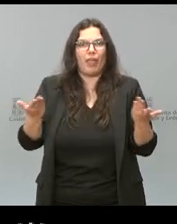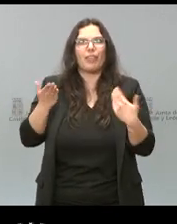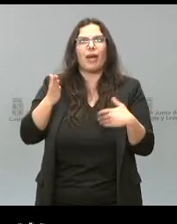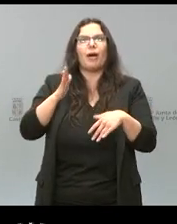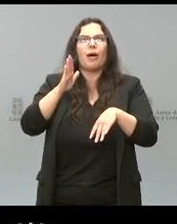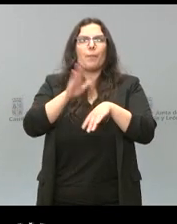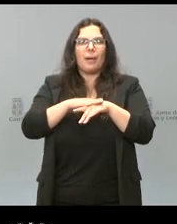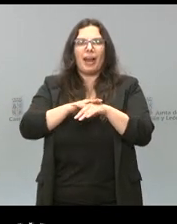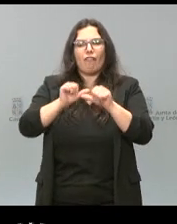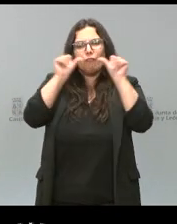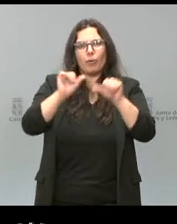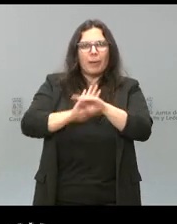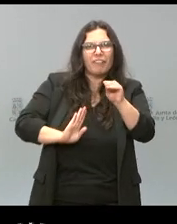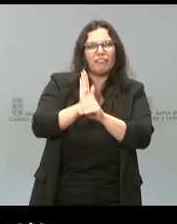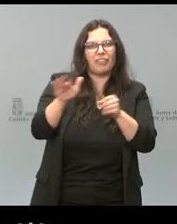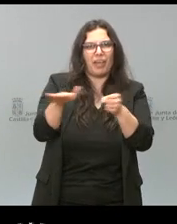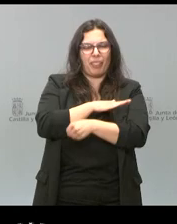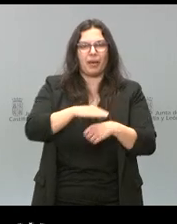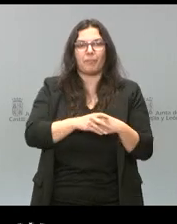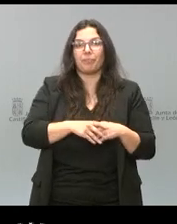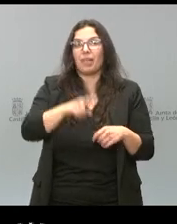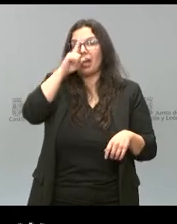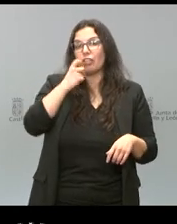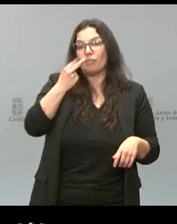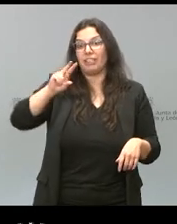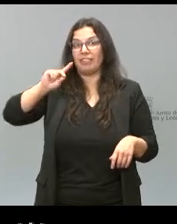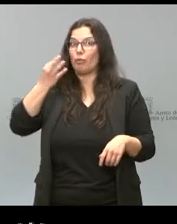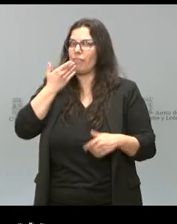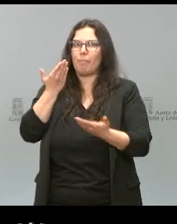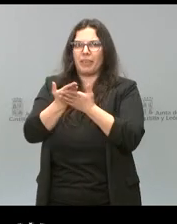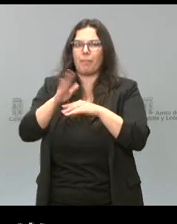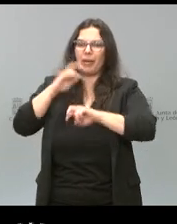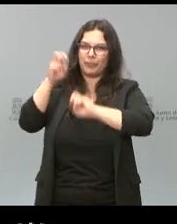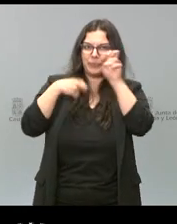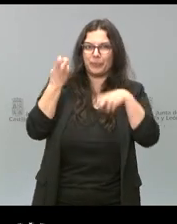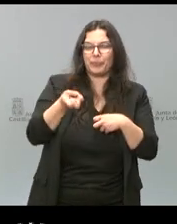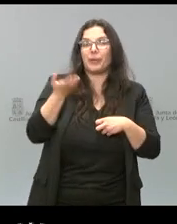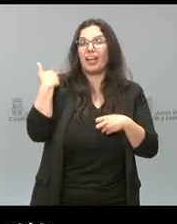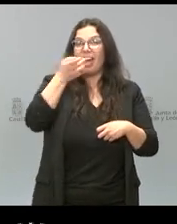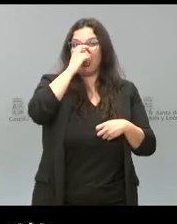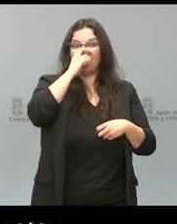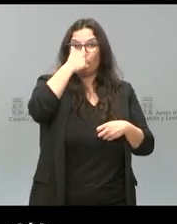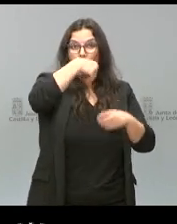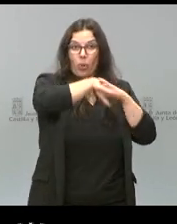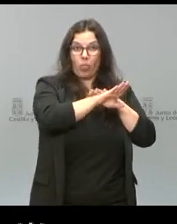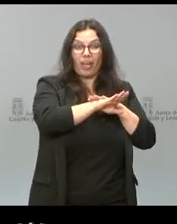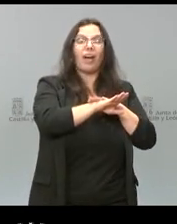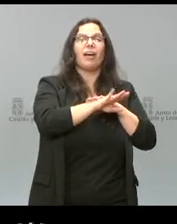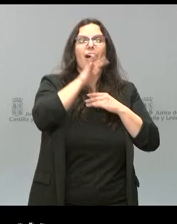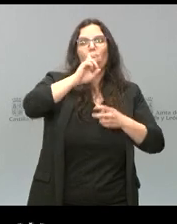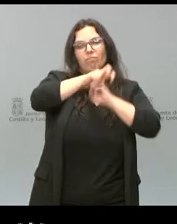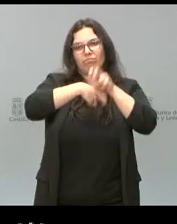forma de financiar. En 2021 tuvimos que recurrir a ellos para poder remodelar nuestra antigua bodega de vino que hoy es nuestro sitio de producción.